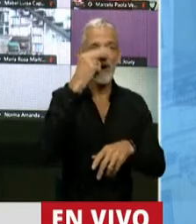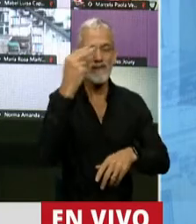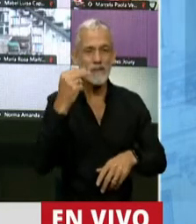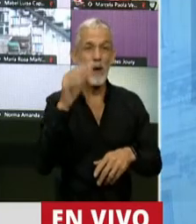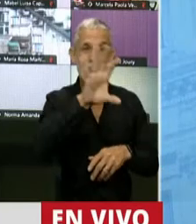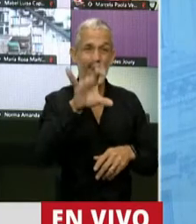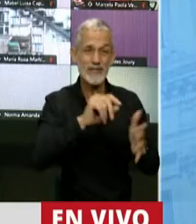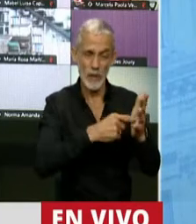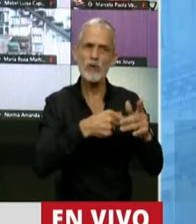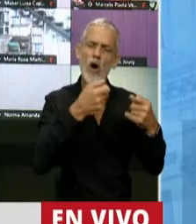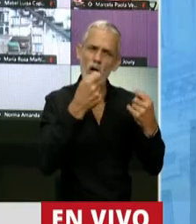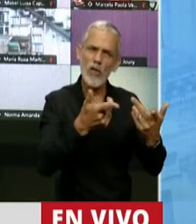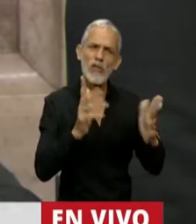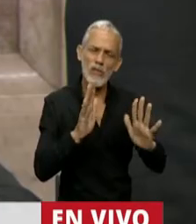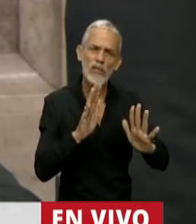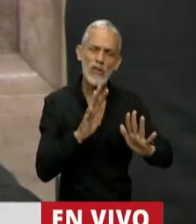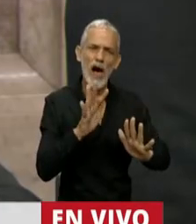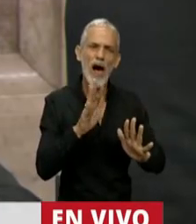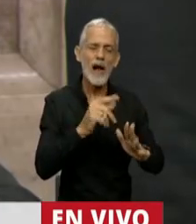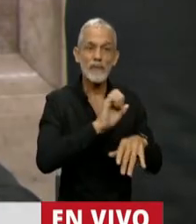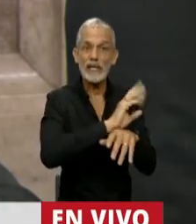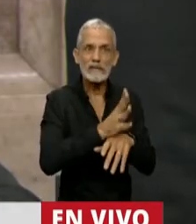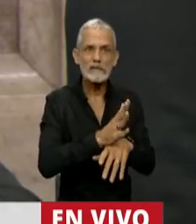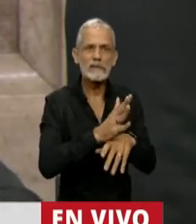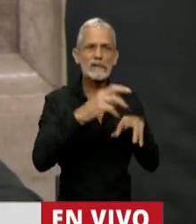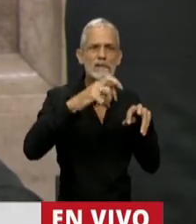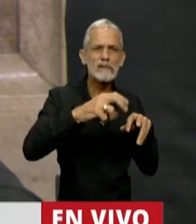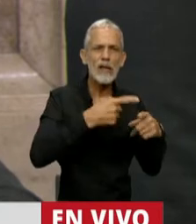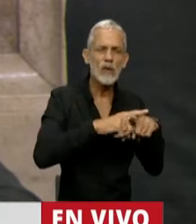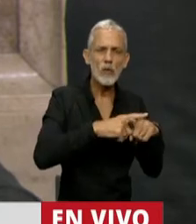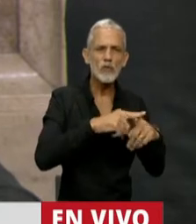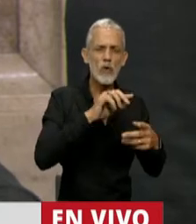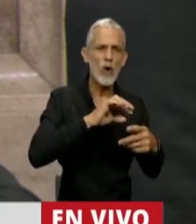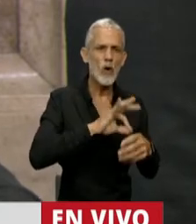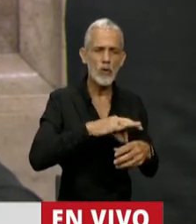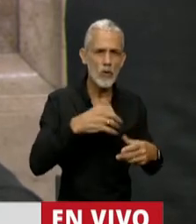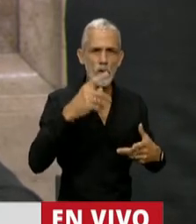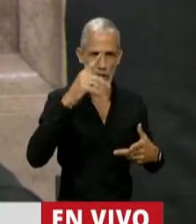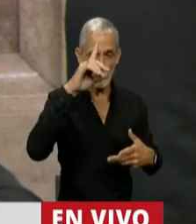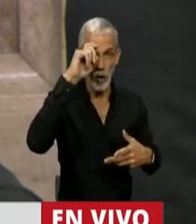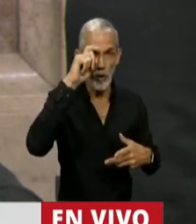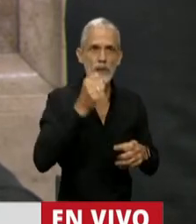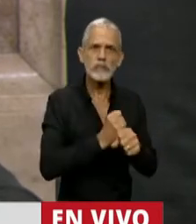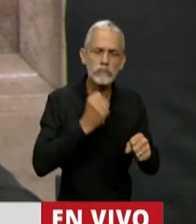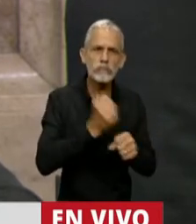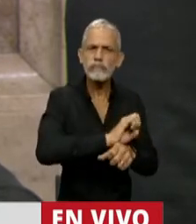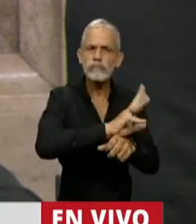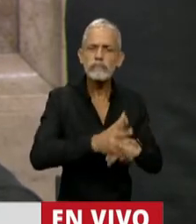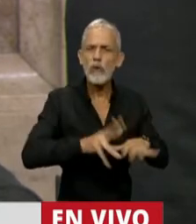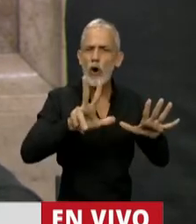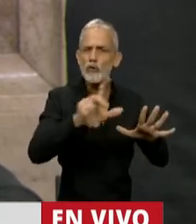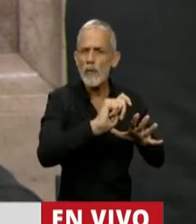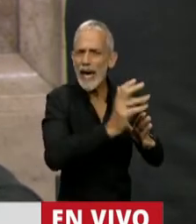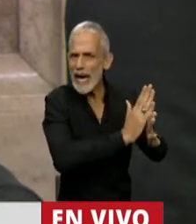provincia de Buenos Aires, que están en el medio de la paritaria, que son los que pusieron el cuerpo a la primera línea de la pandemia durante 8